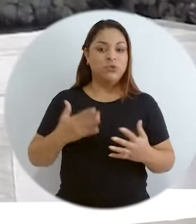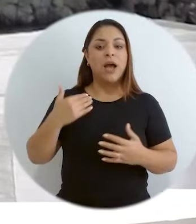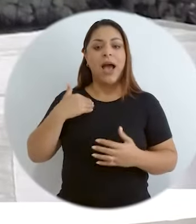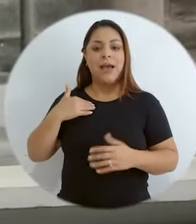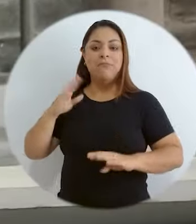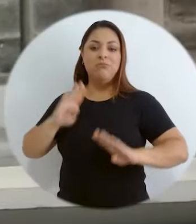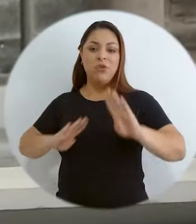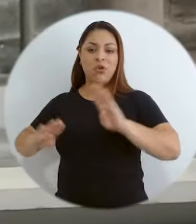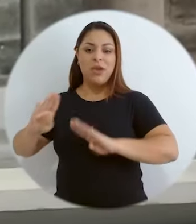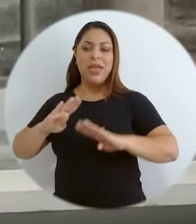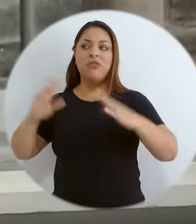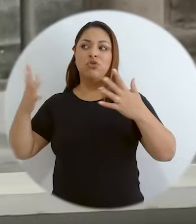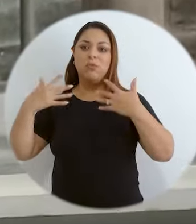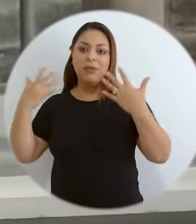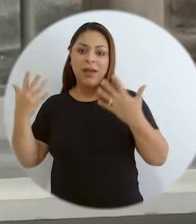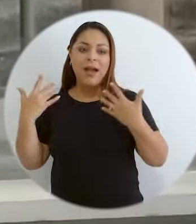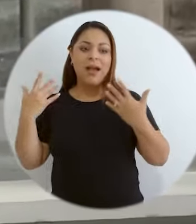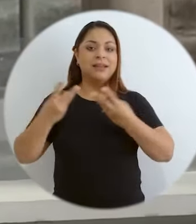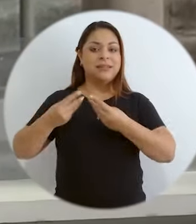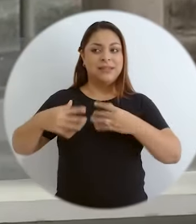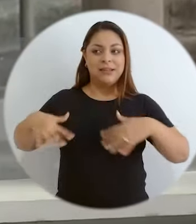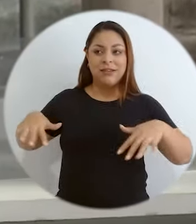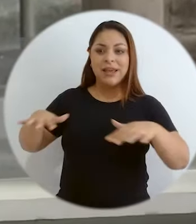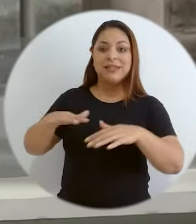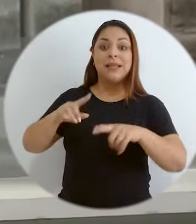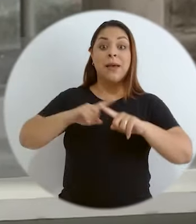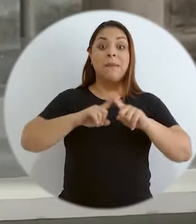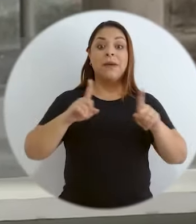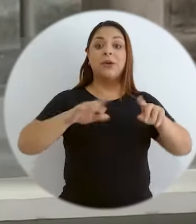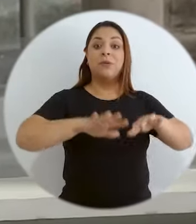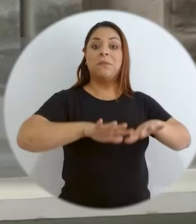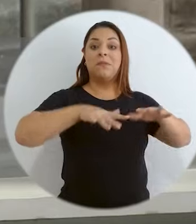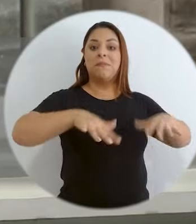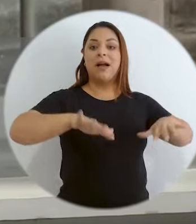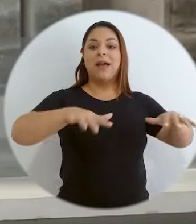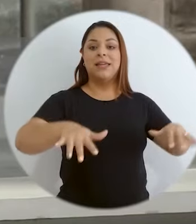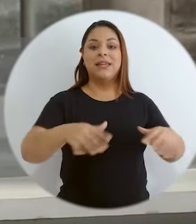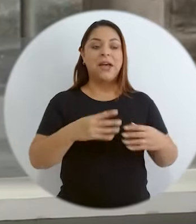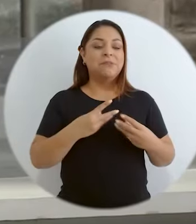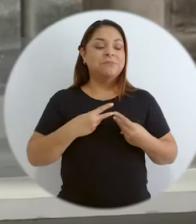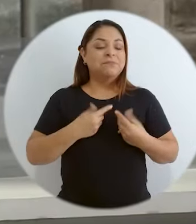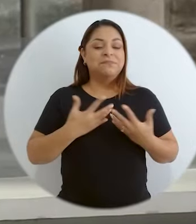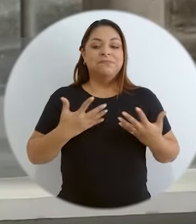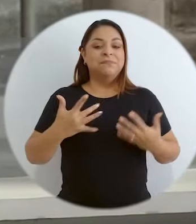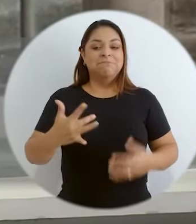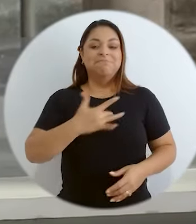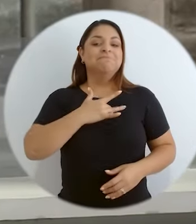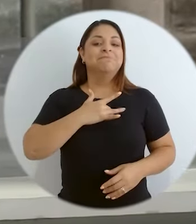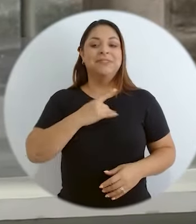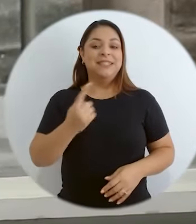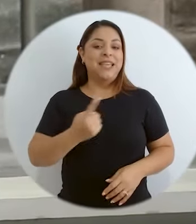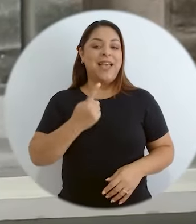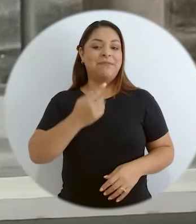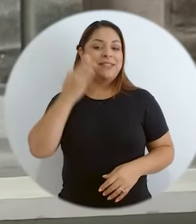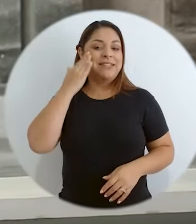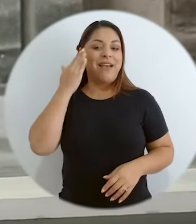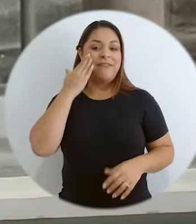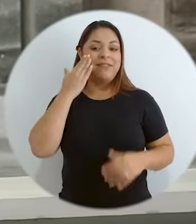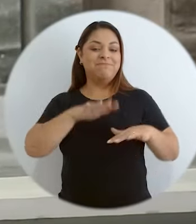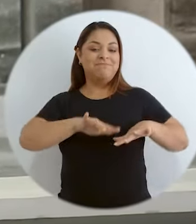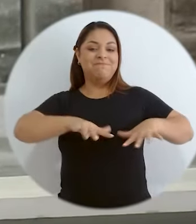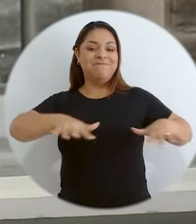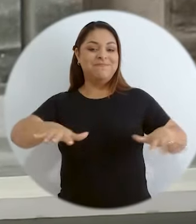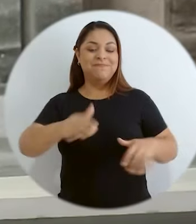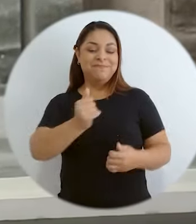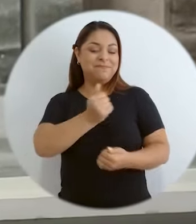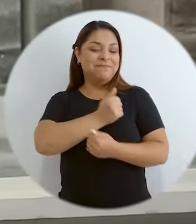porque tenemos Biología Tropical, Biología Terrestre, Biología Biotecnología, pero los marinos tienen esa chispa que saben que son marinos desde